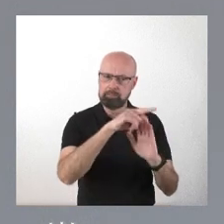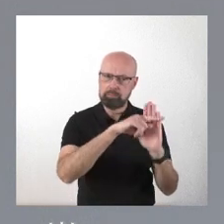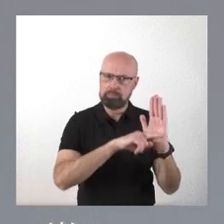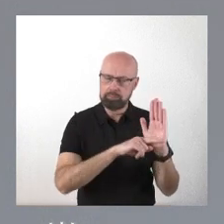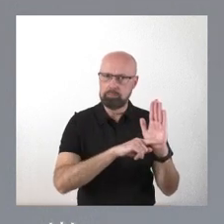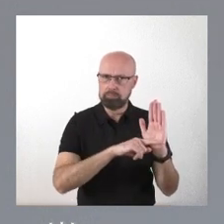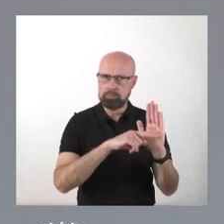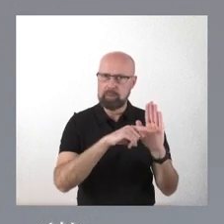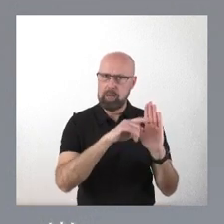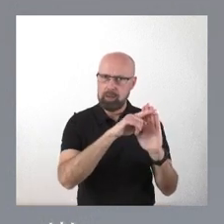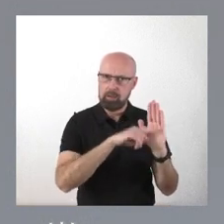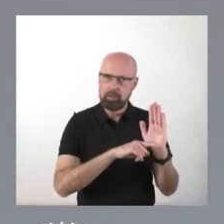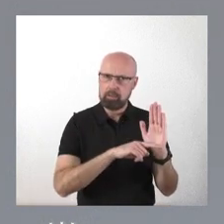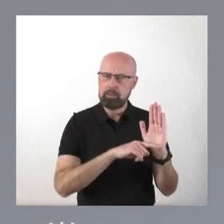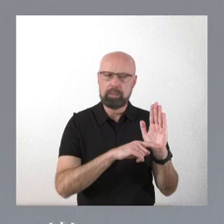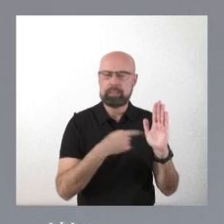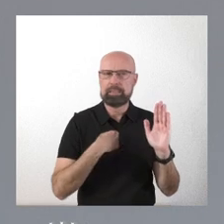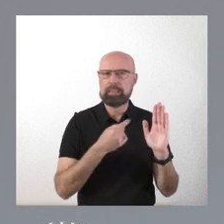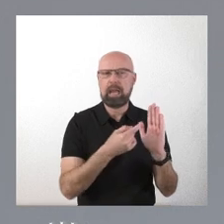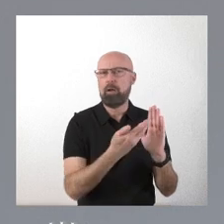habrán salido de la lista.